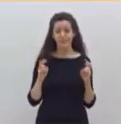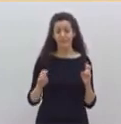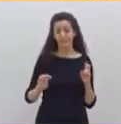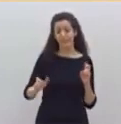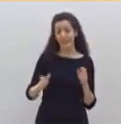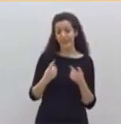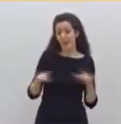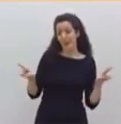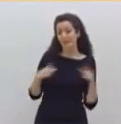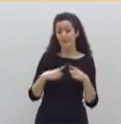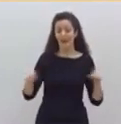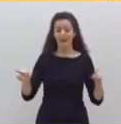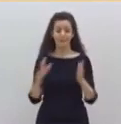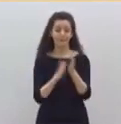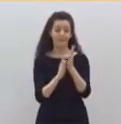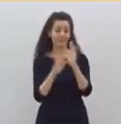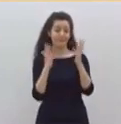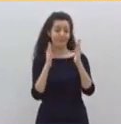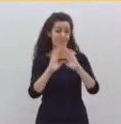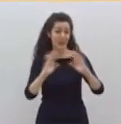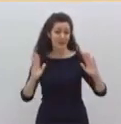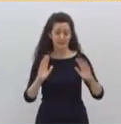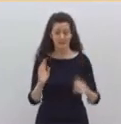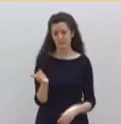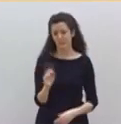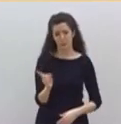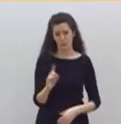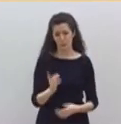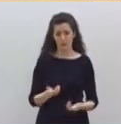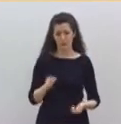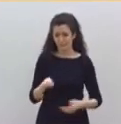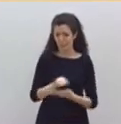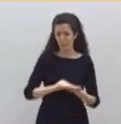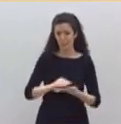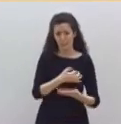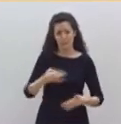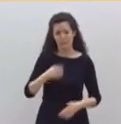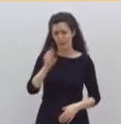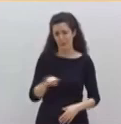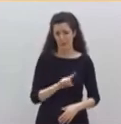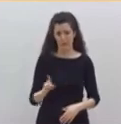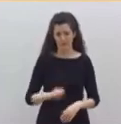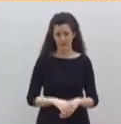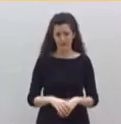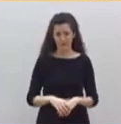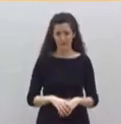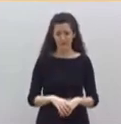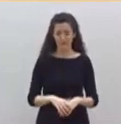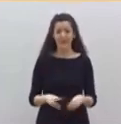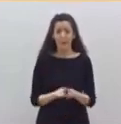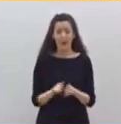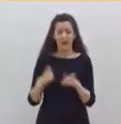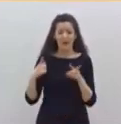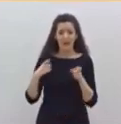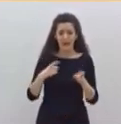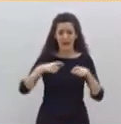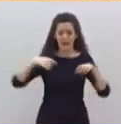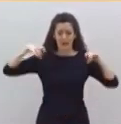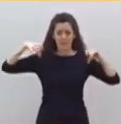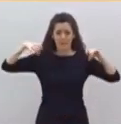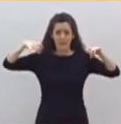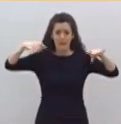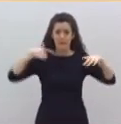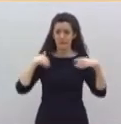siguiendo el símil bélico, no se aguanta estando en un refugio mientras caen los bombardeos. A esta crisis se le tiene que acotar con medidas